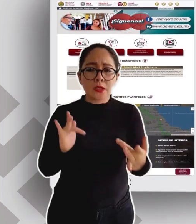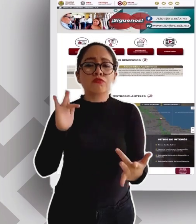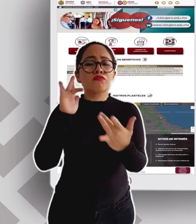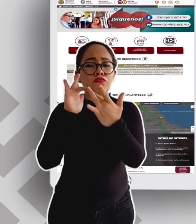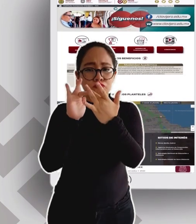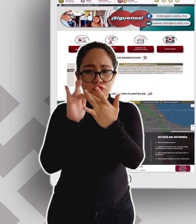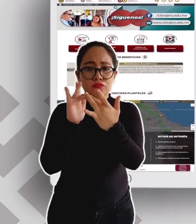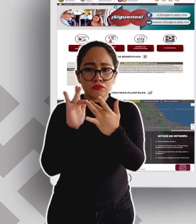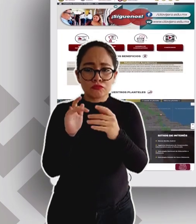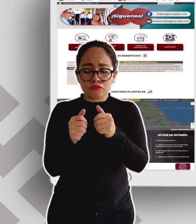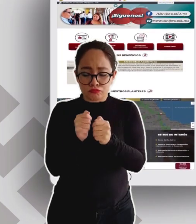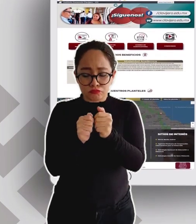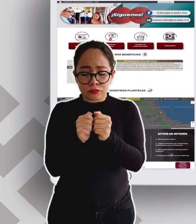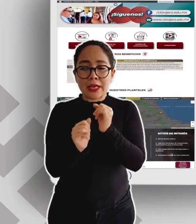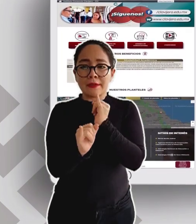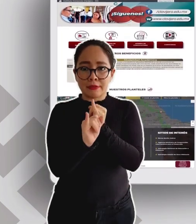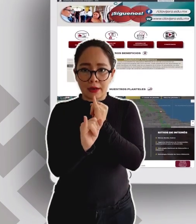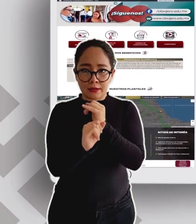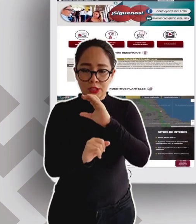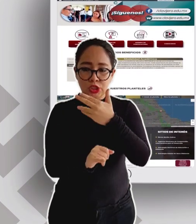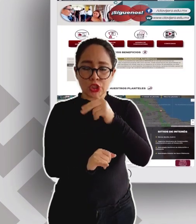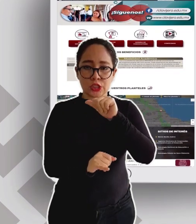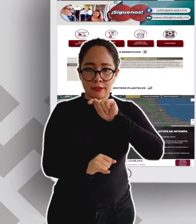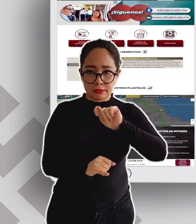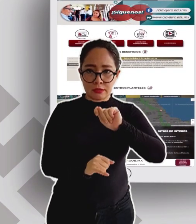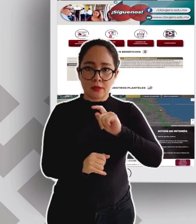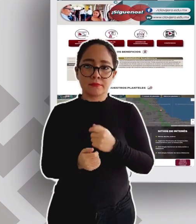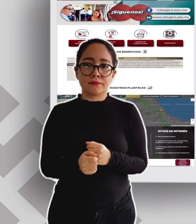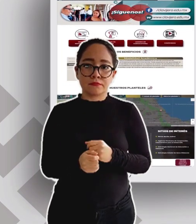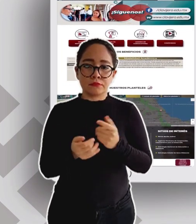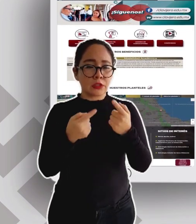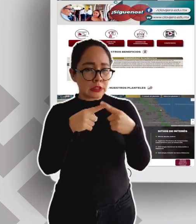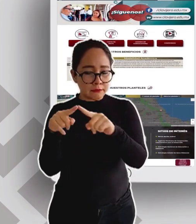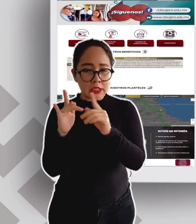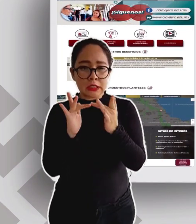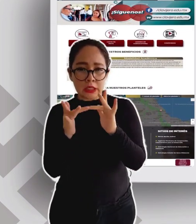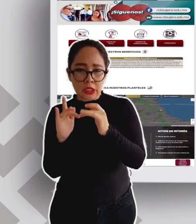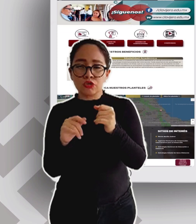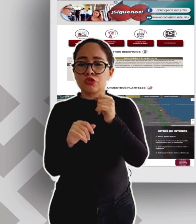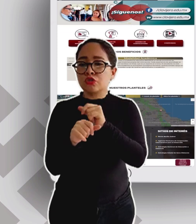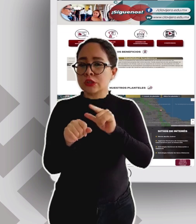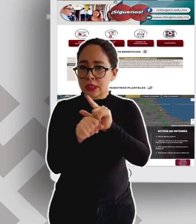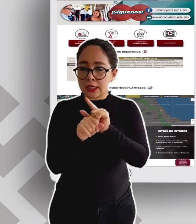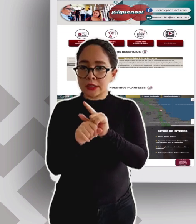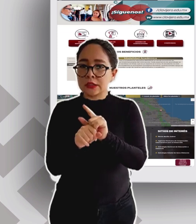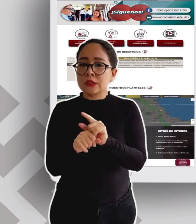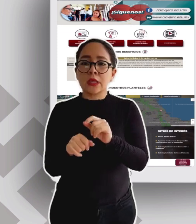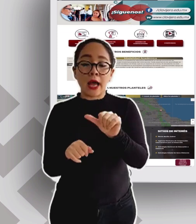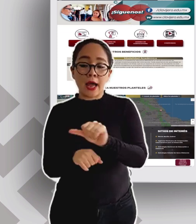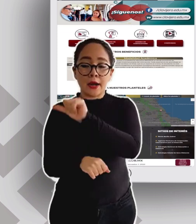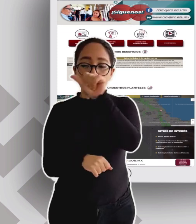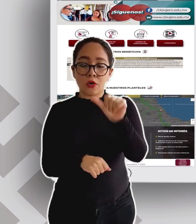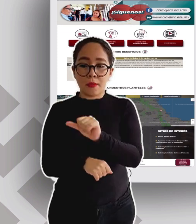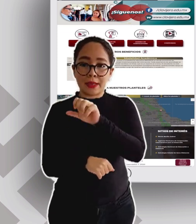semsisver o vía telefónica al 228-980-0540. Será el medio de